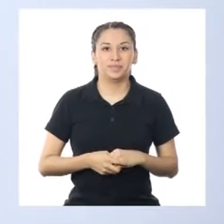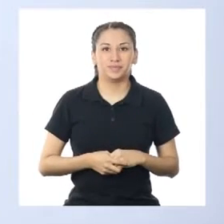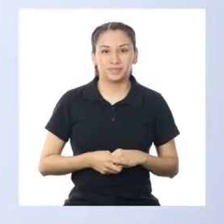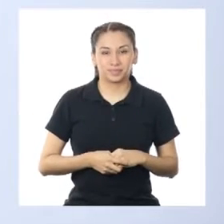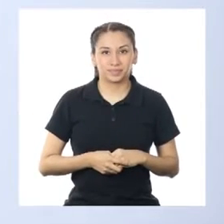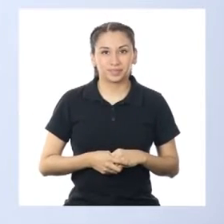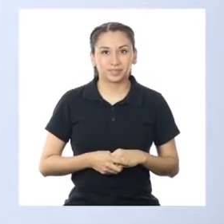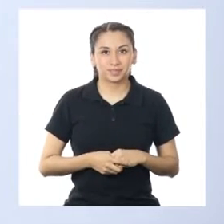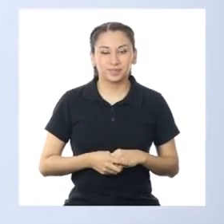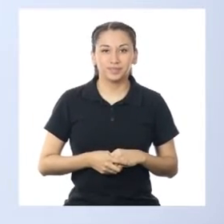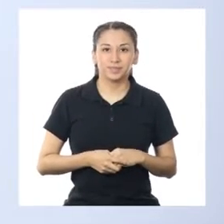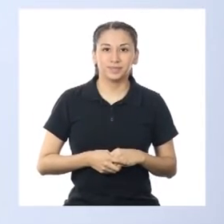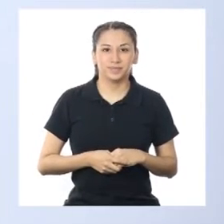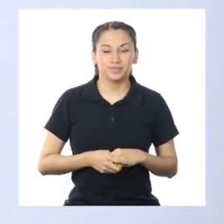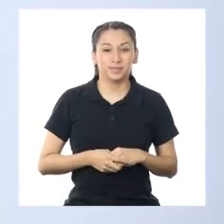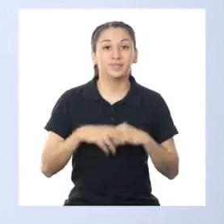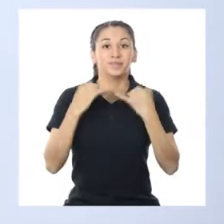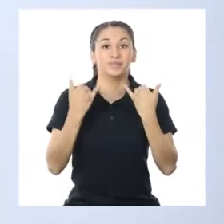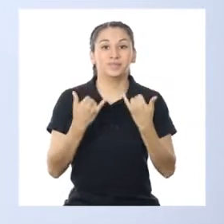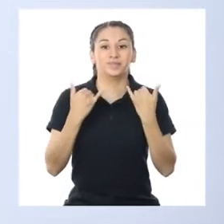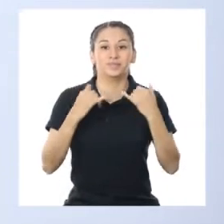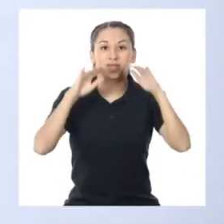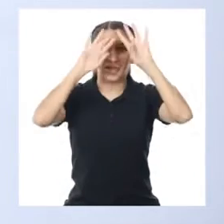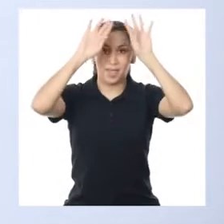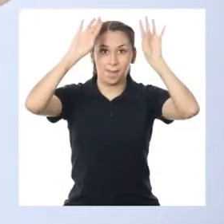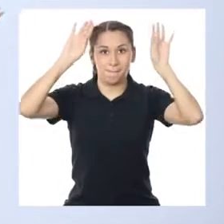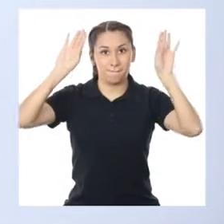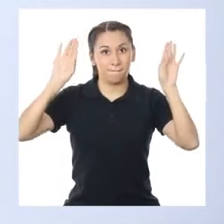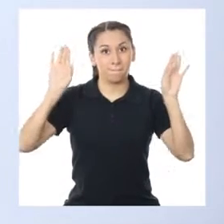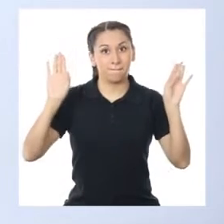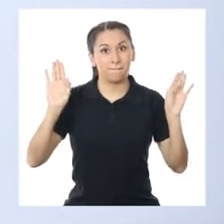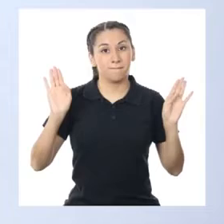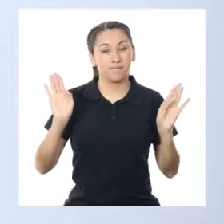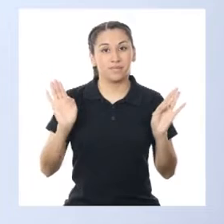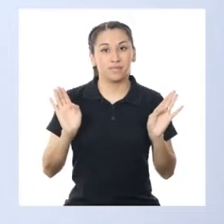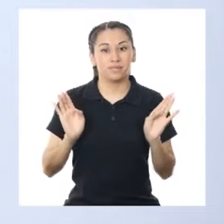¡Eso es! Y ahora vamos bajando los brazos.